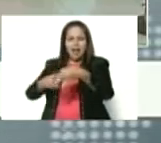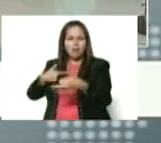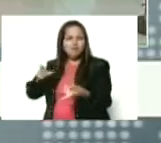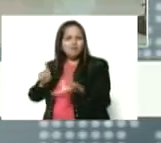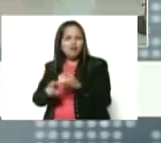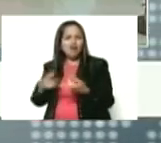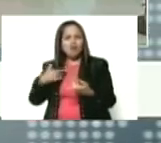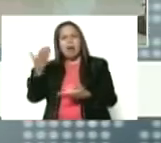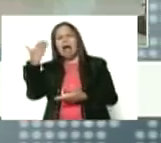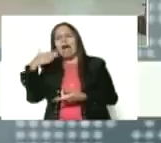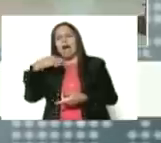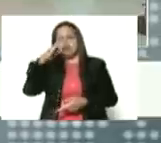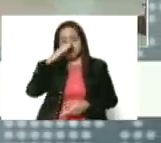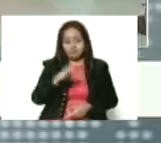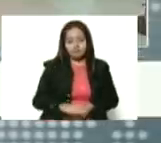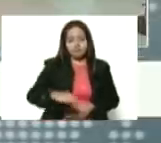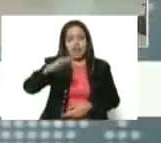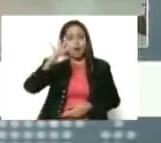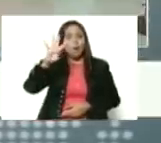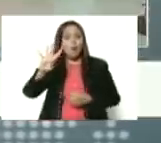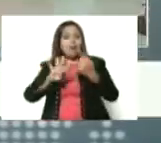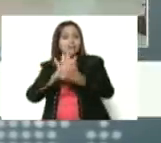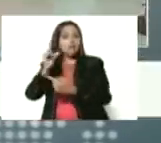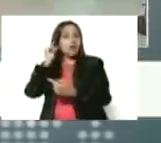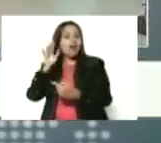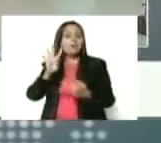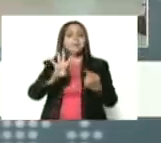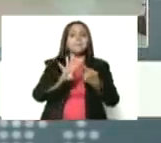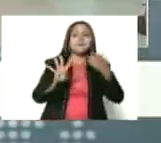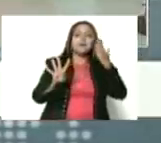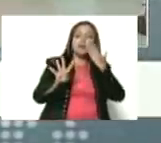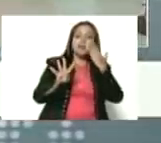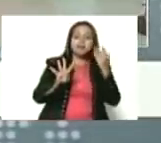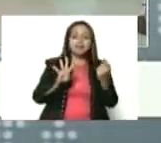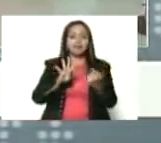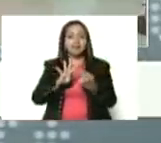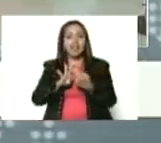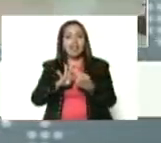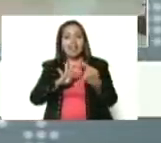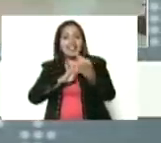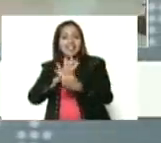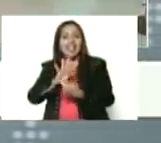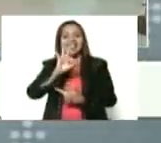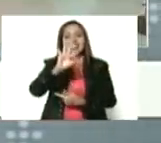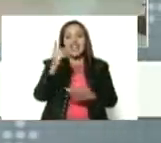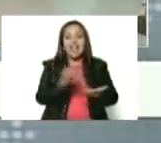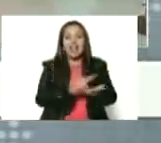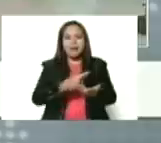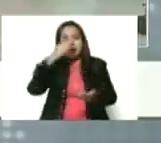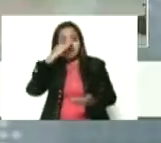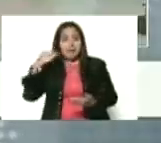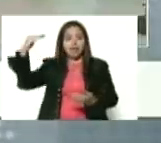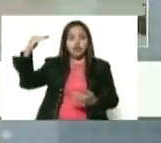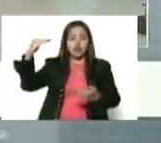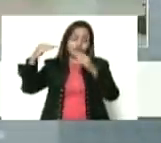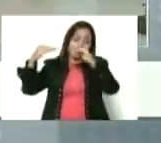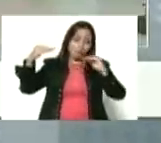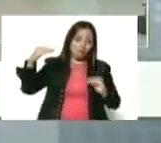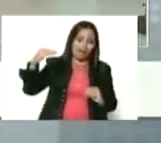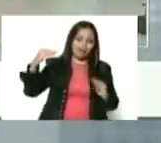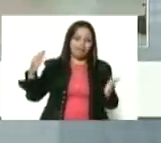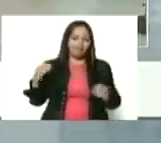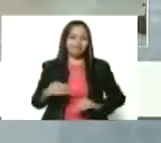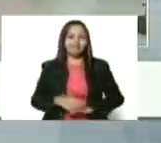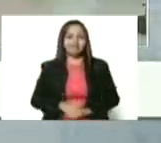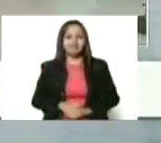hogar con cuatro mujeres, mi mamá, mis tres hermanas, las tres son mayores que yo, lo